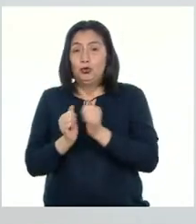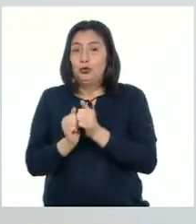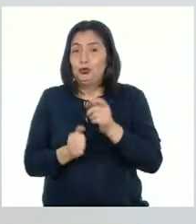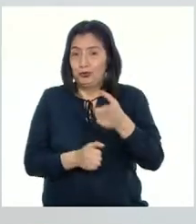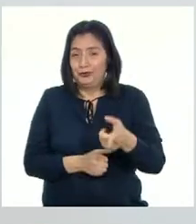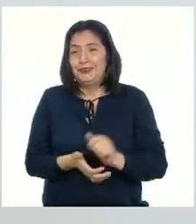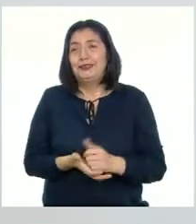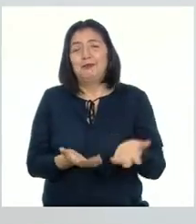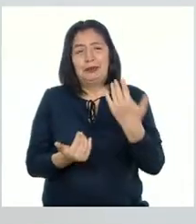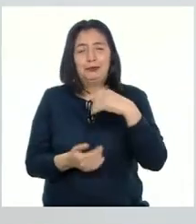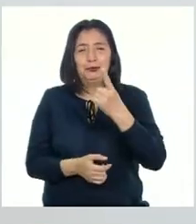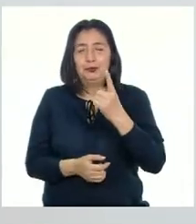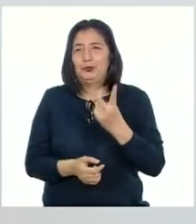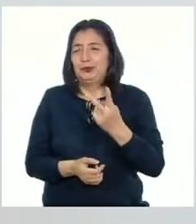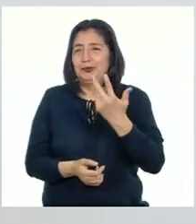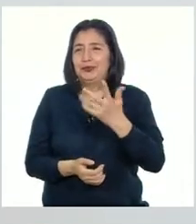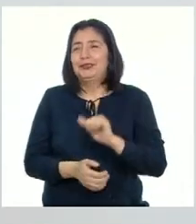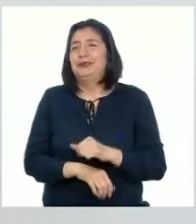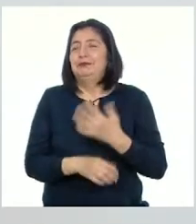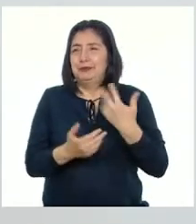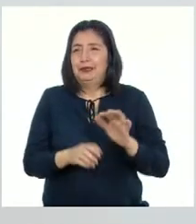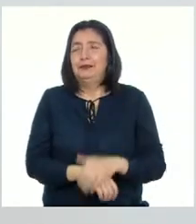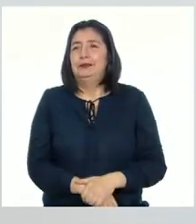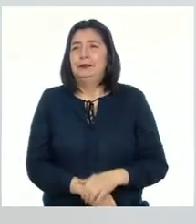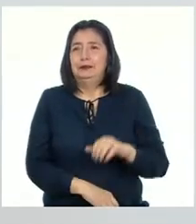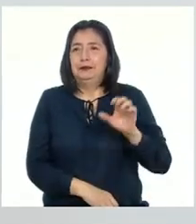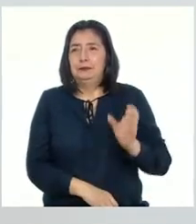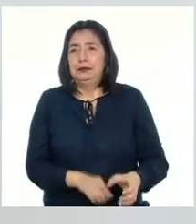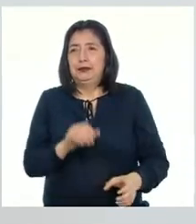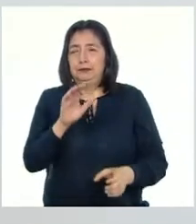¡Vamos! Un, dos, tres, va